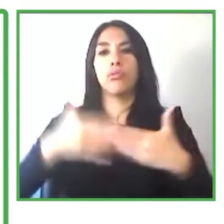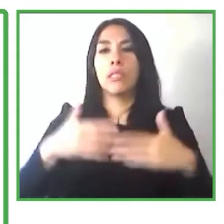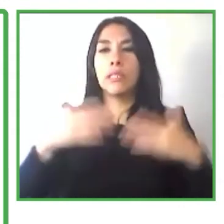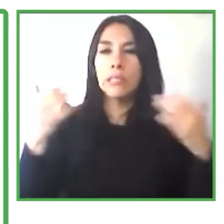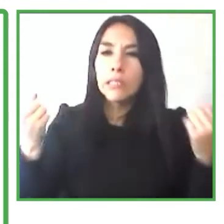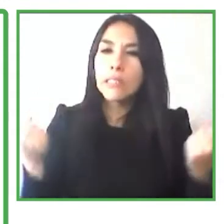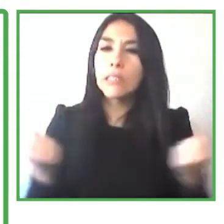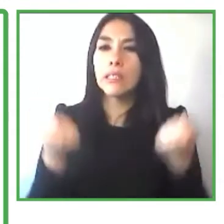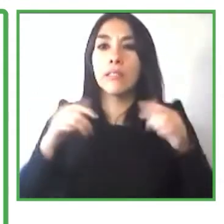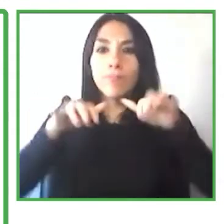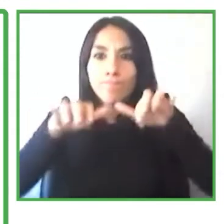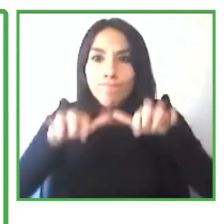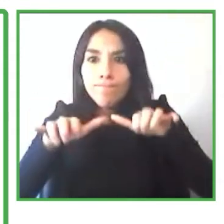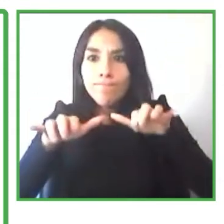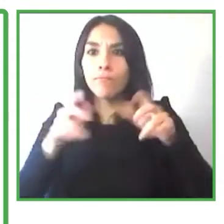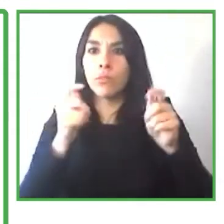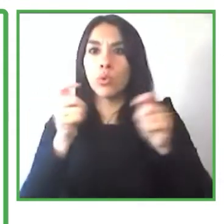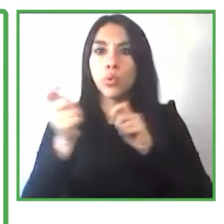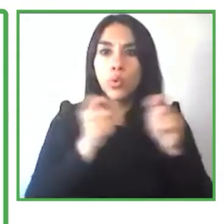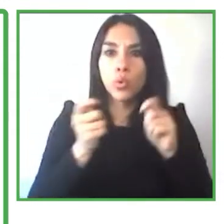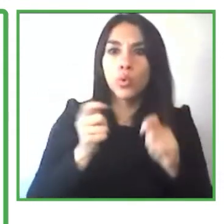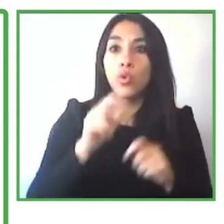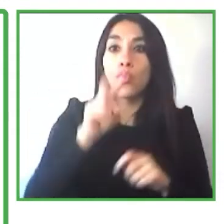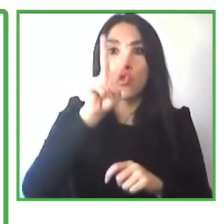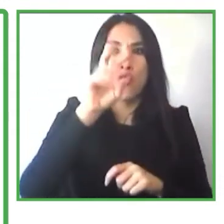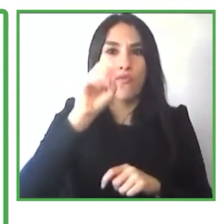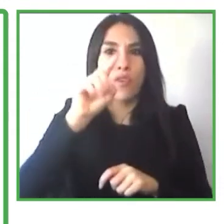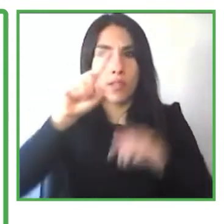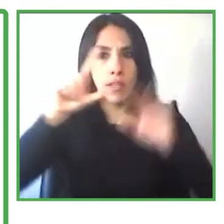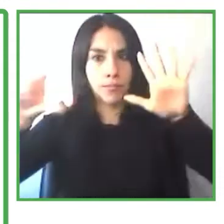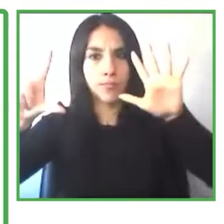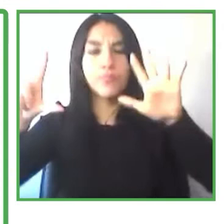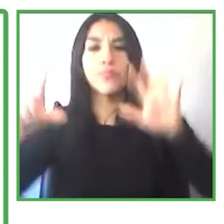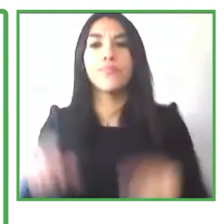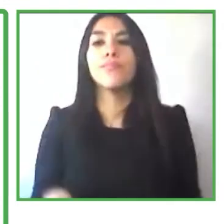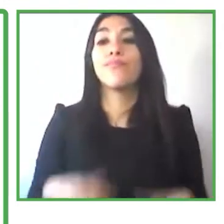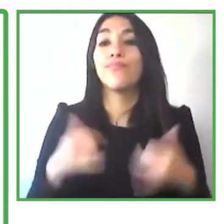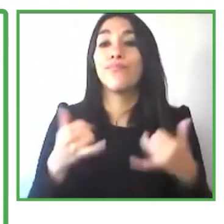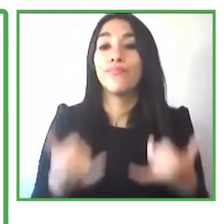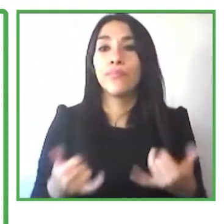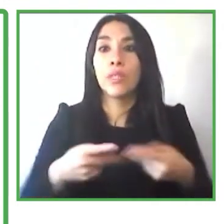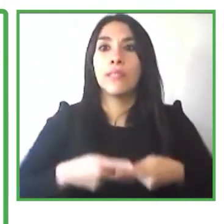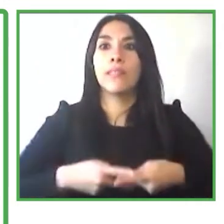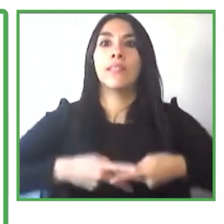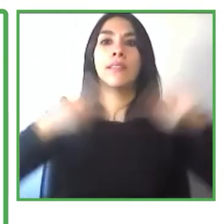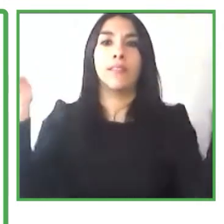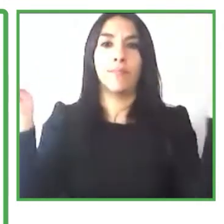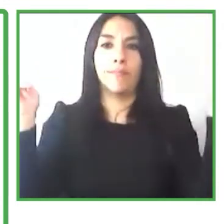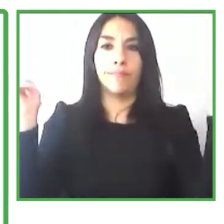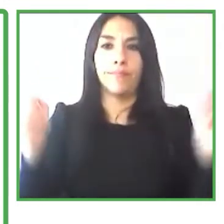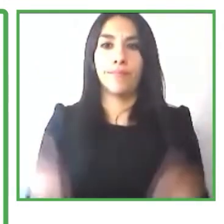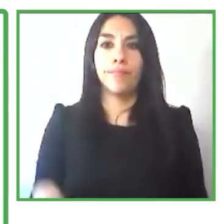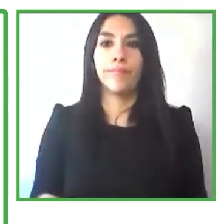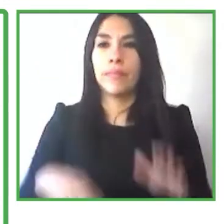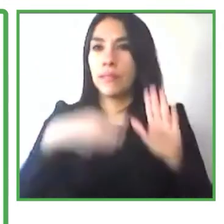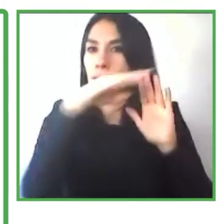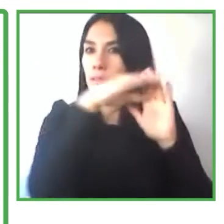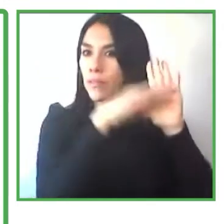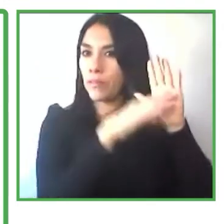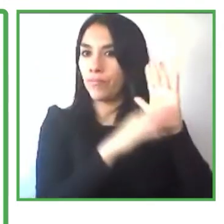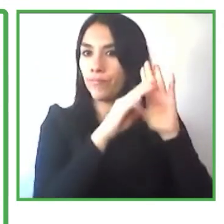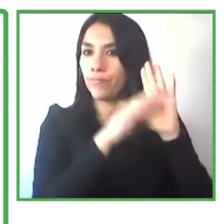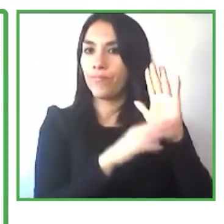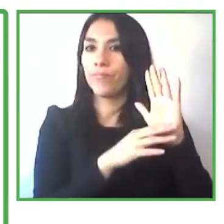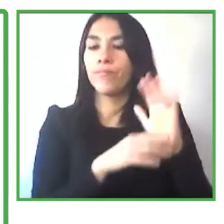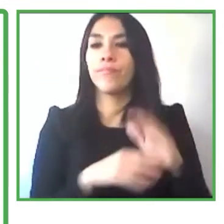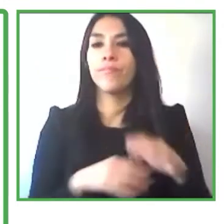2017 también publicamos los principios y pautas para las redes de negocios y